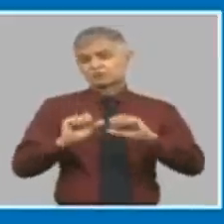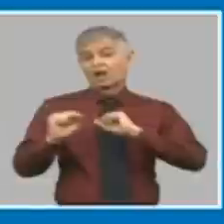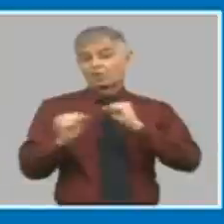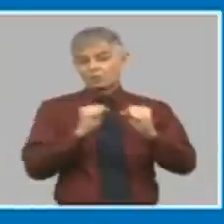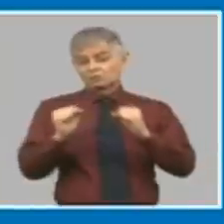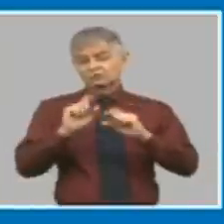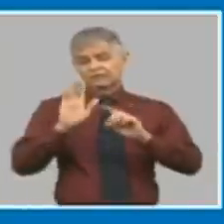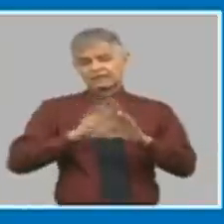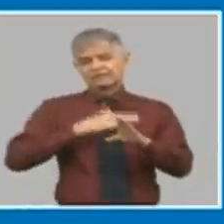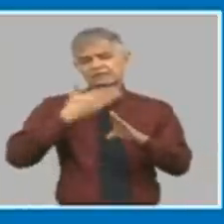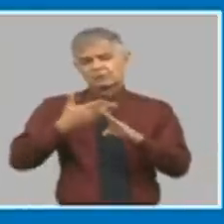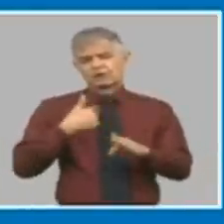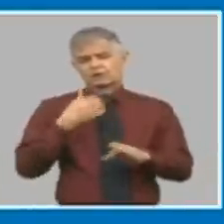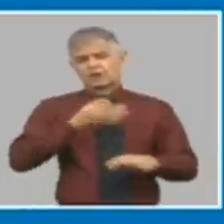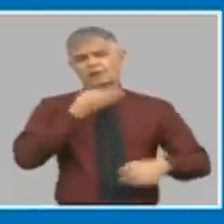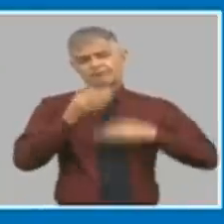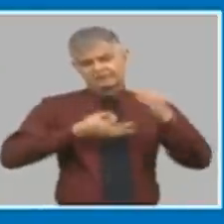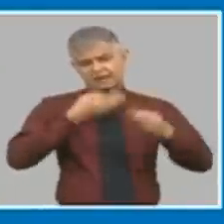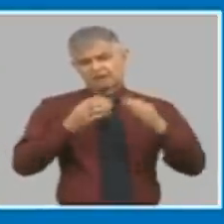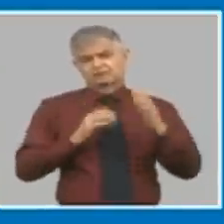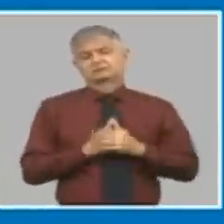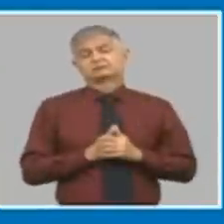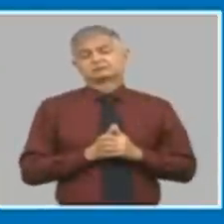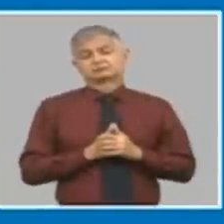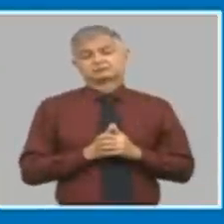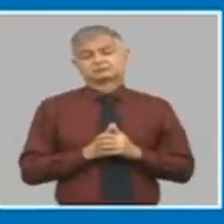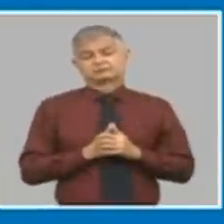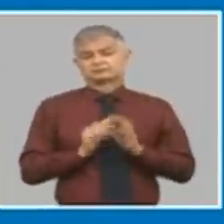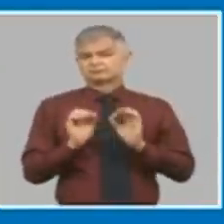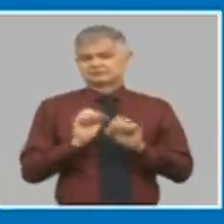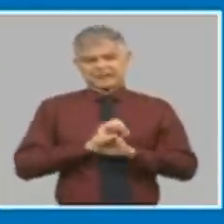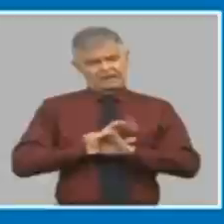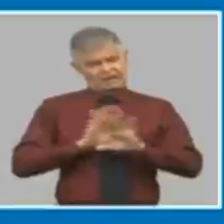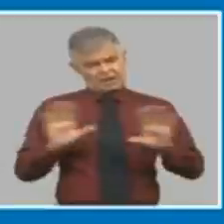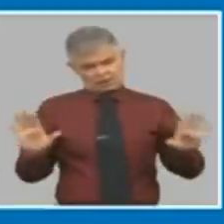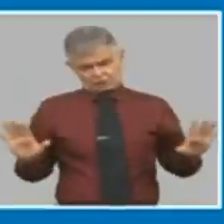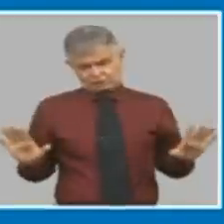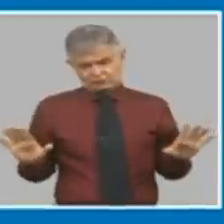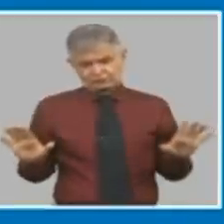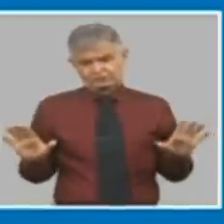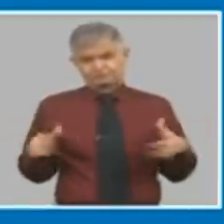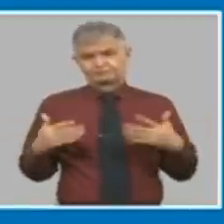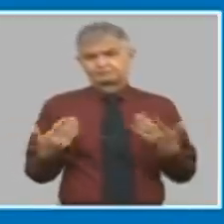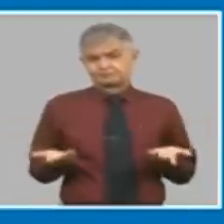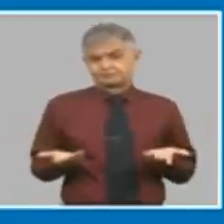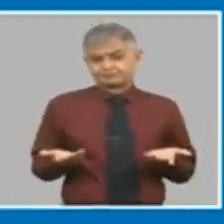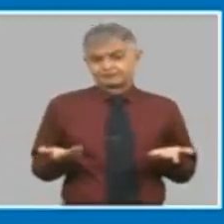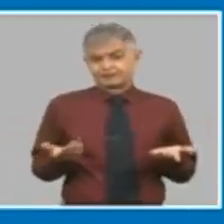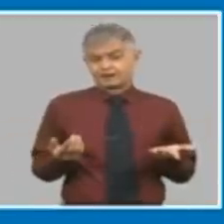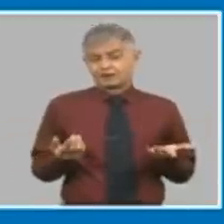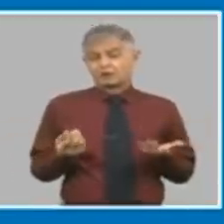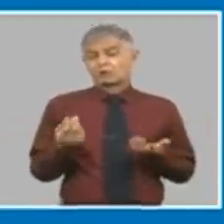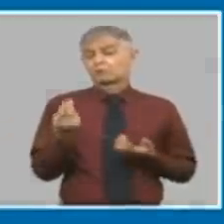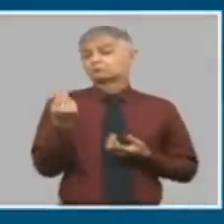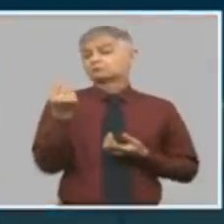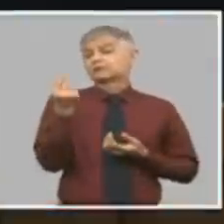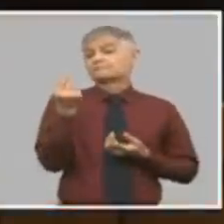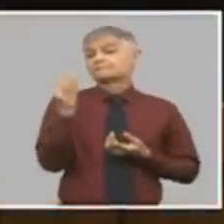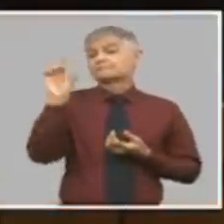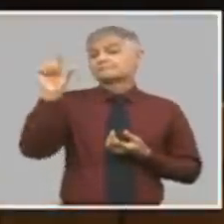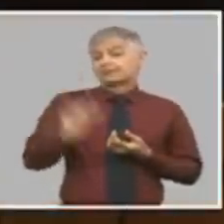después voy a explicar y lo que sí está claro es que una devaluación